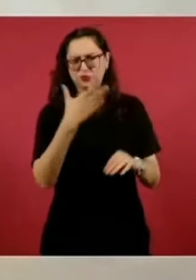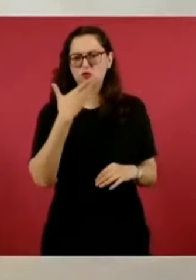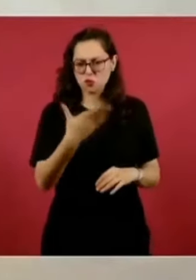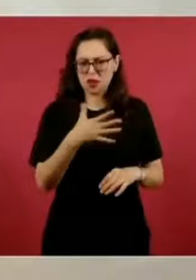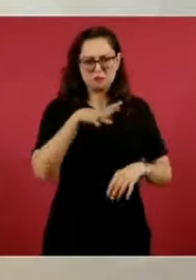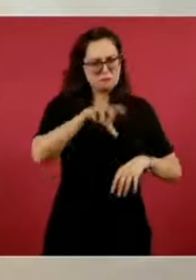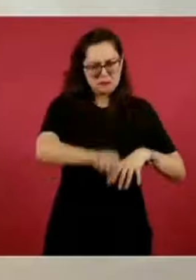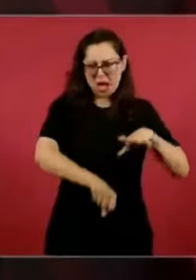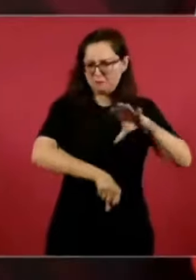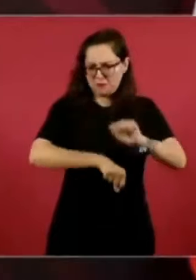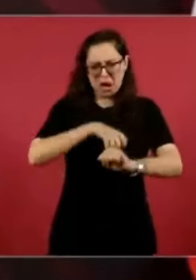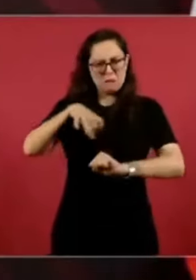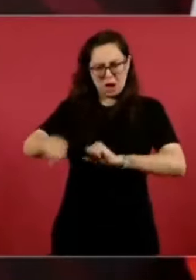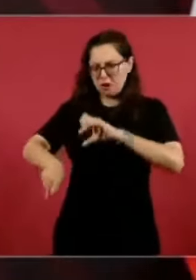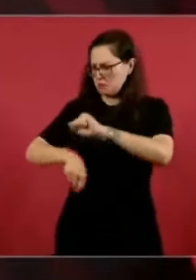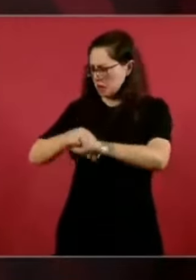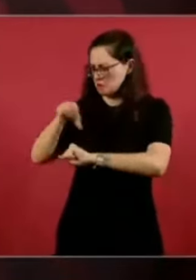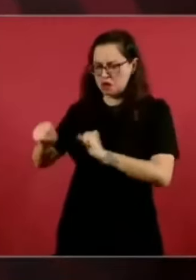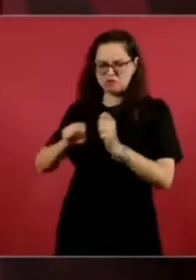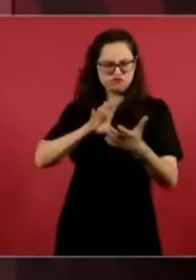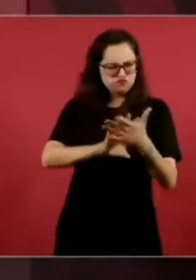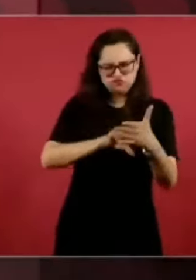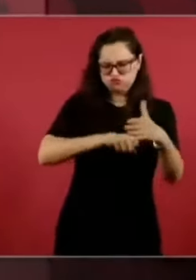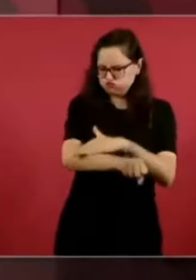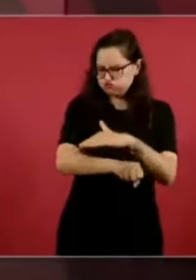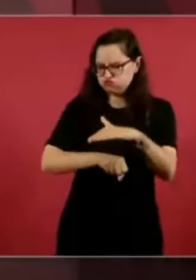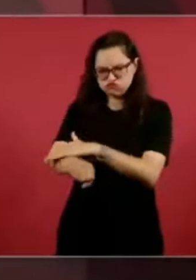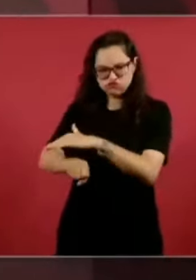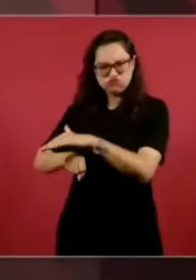detener a los